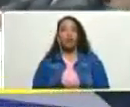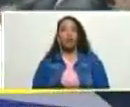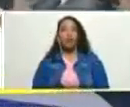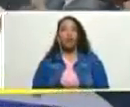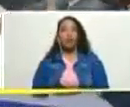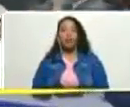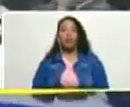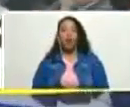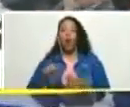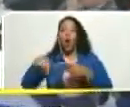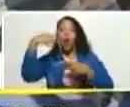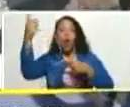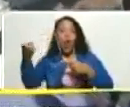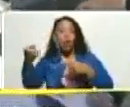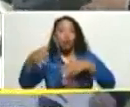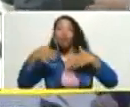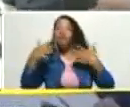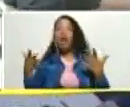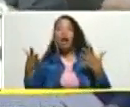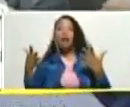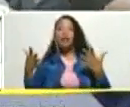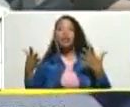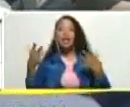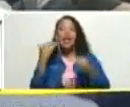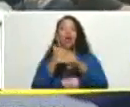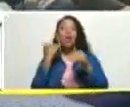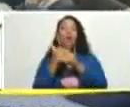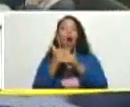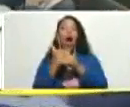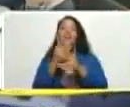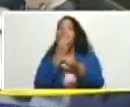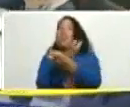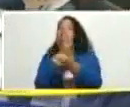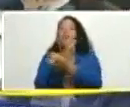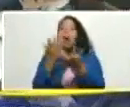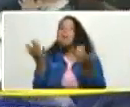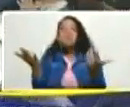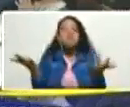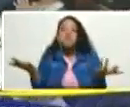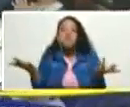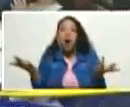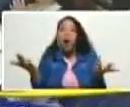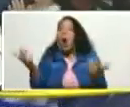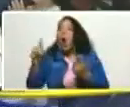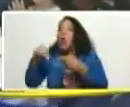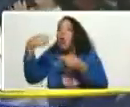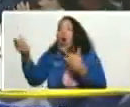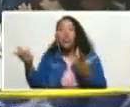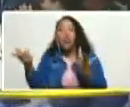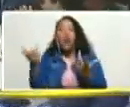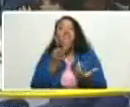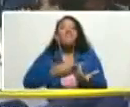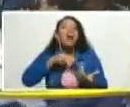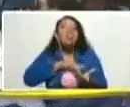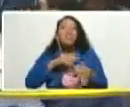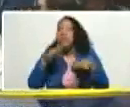es Narnia lo demás es una farsa